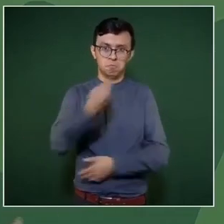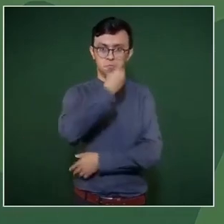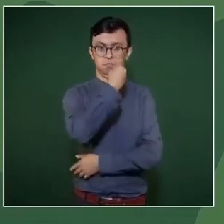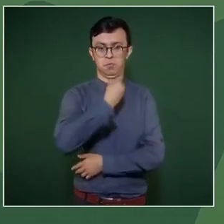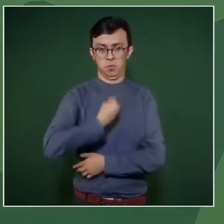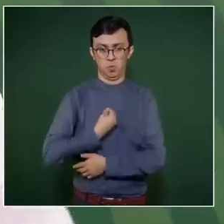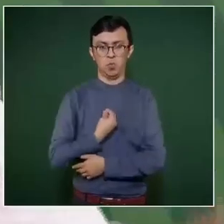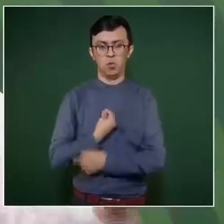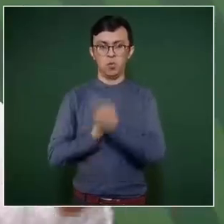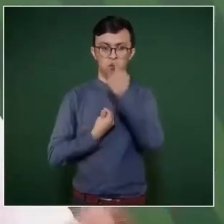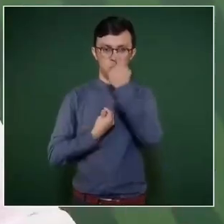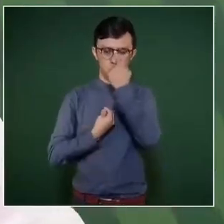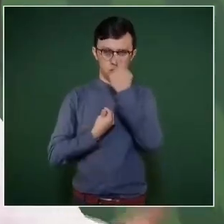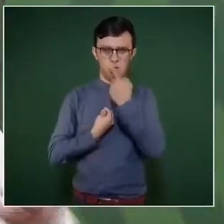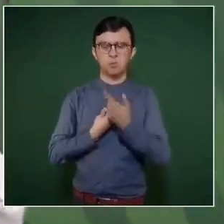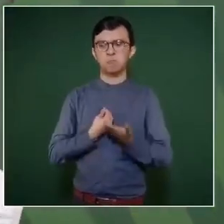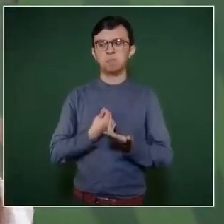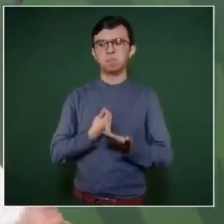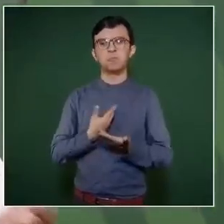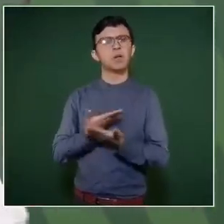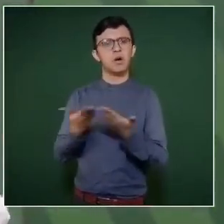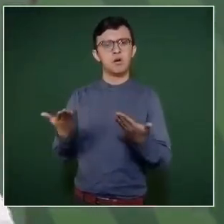es este mostrar